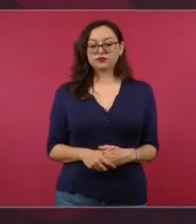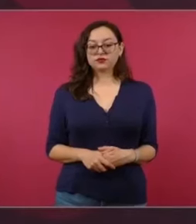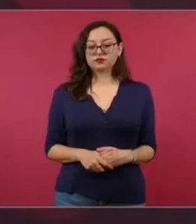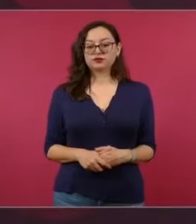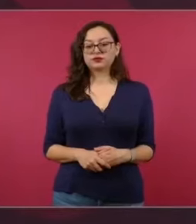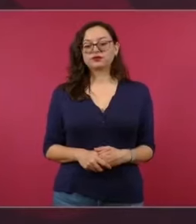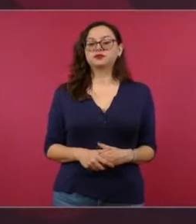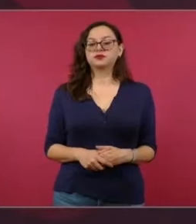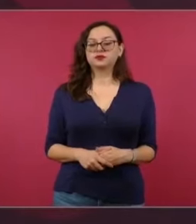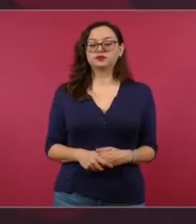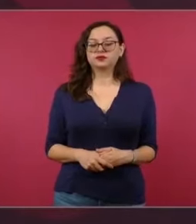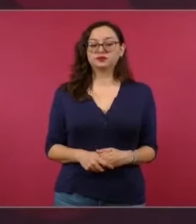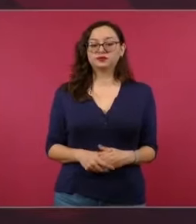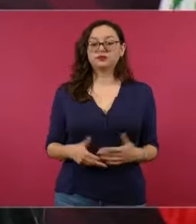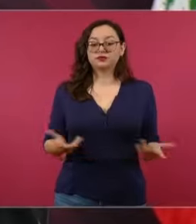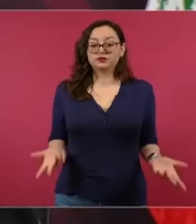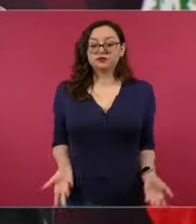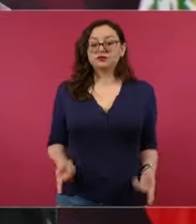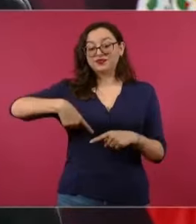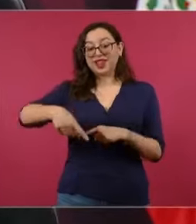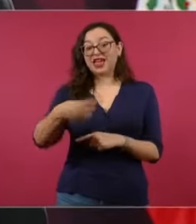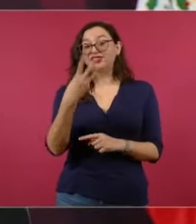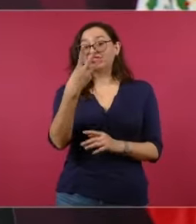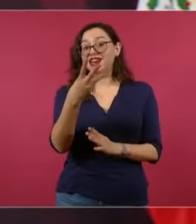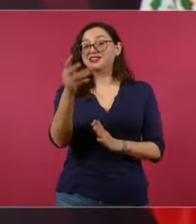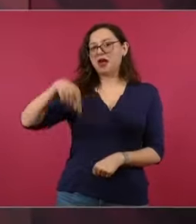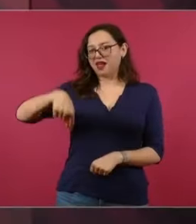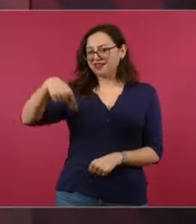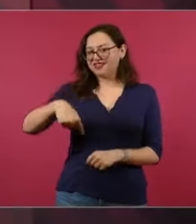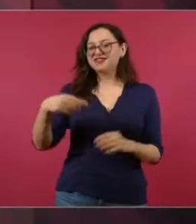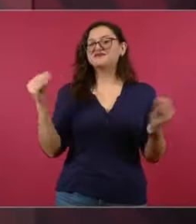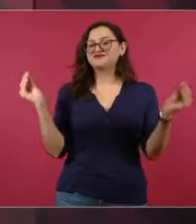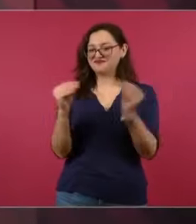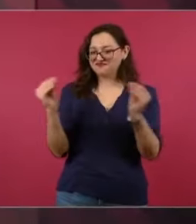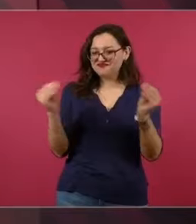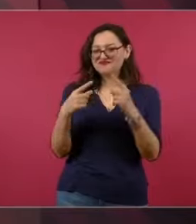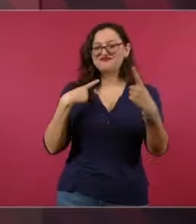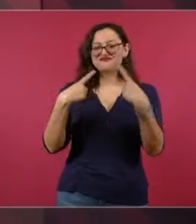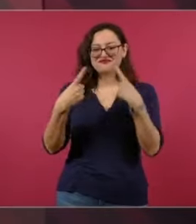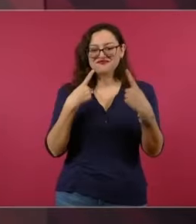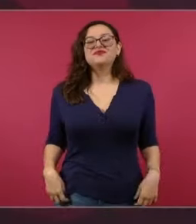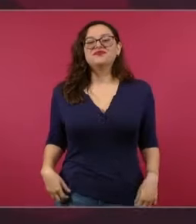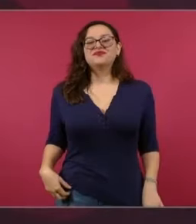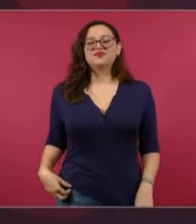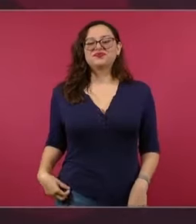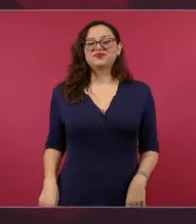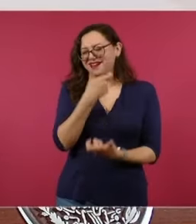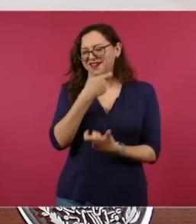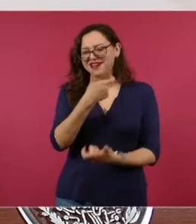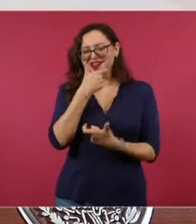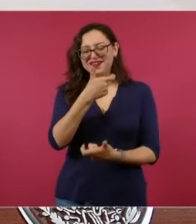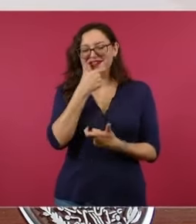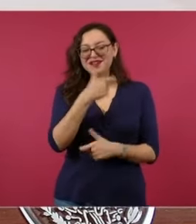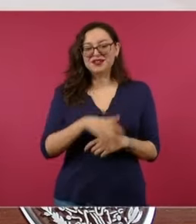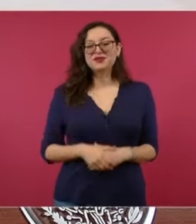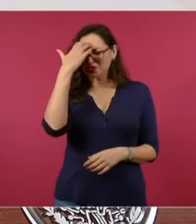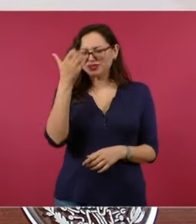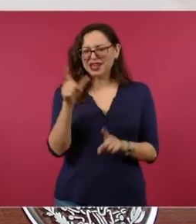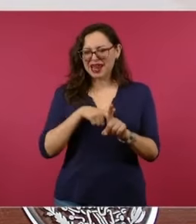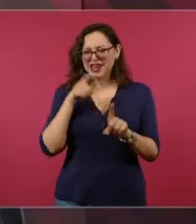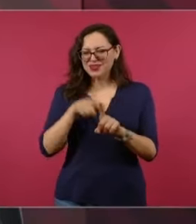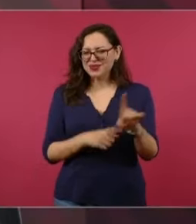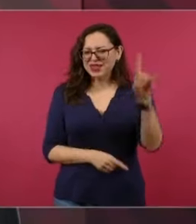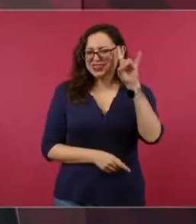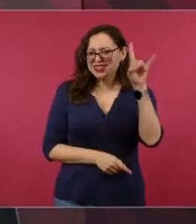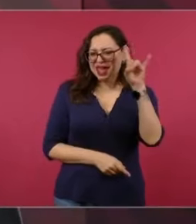Vamos a estar aquí tres meses y medio, todavía. El otro día me morí yo de la risa de... ¿Conocen al diablito?